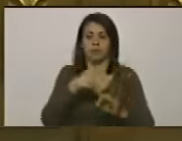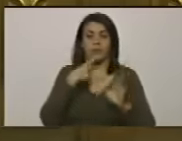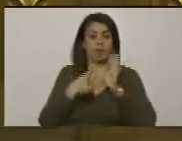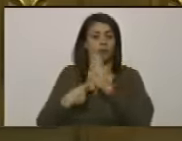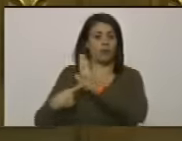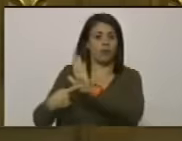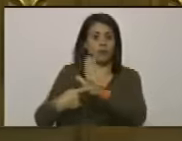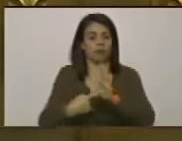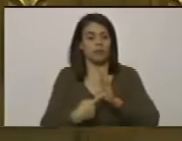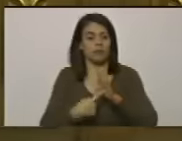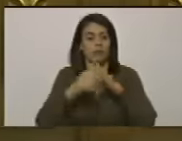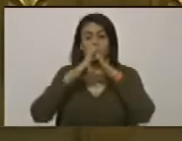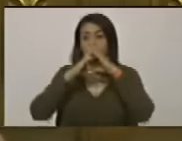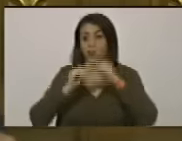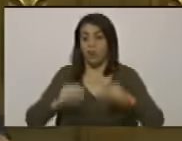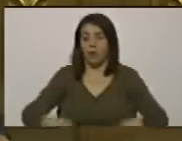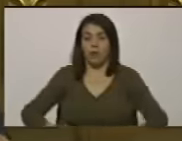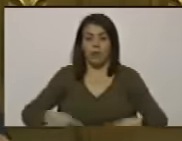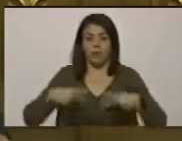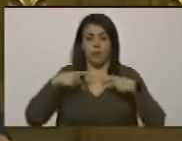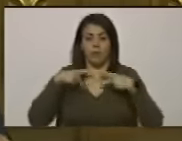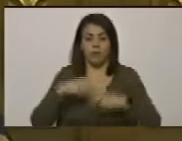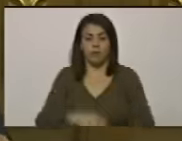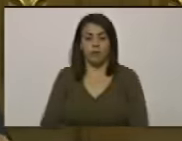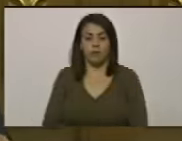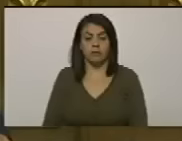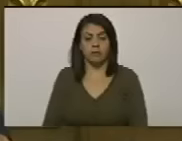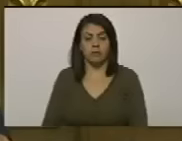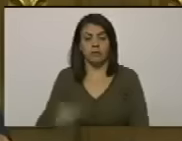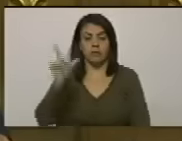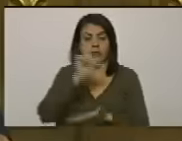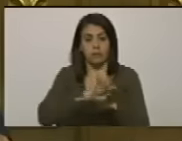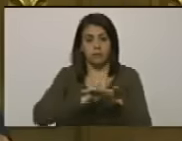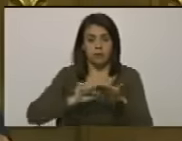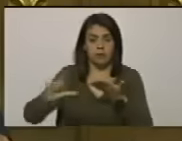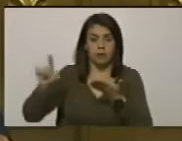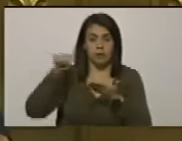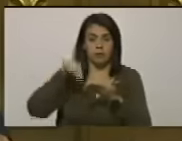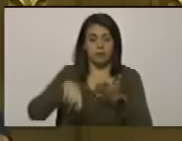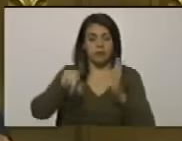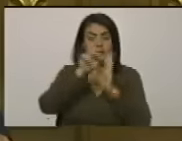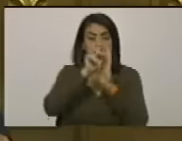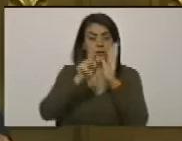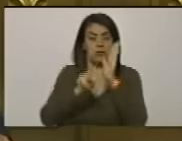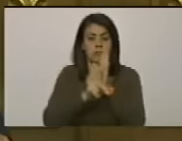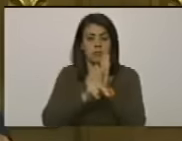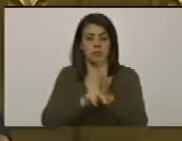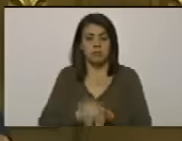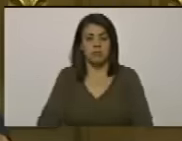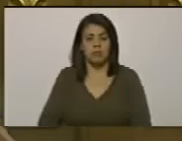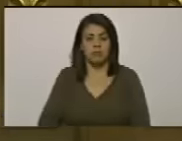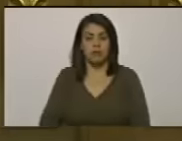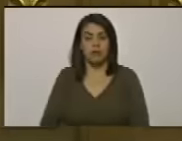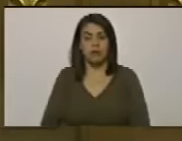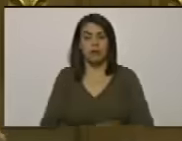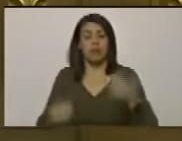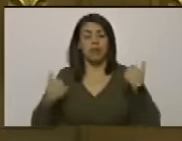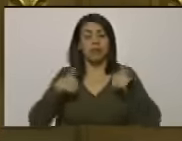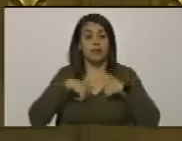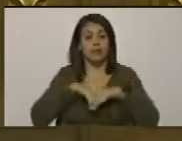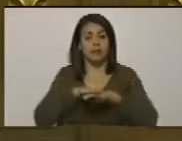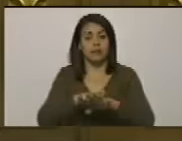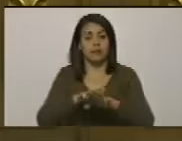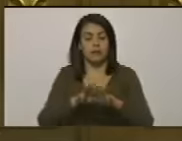muestras toda su vida de esa lealtad a los principios esa integridad